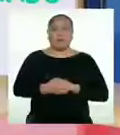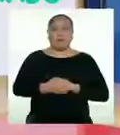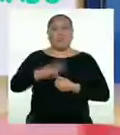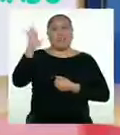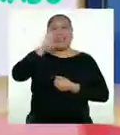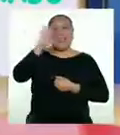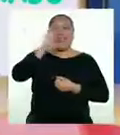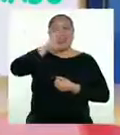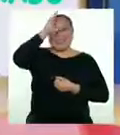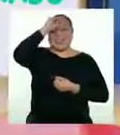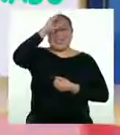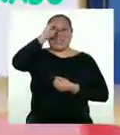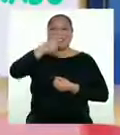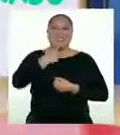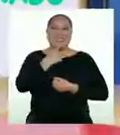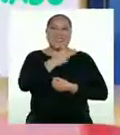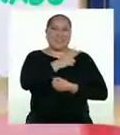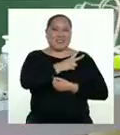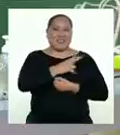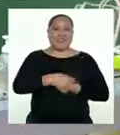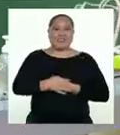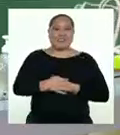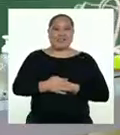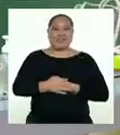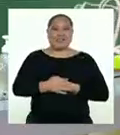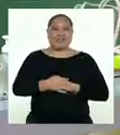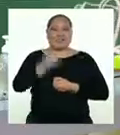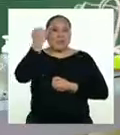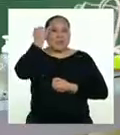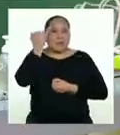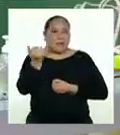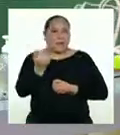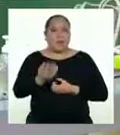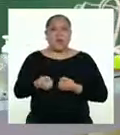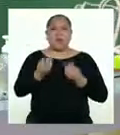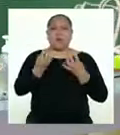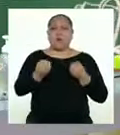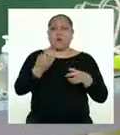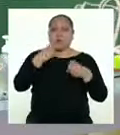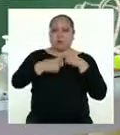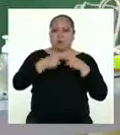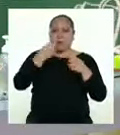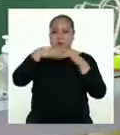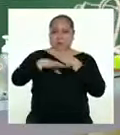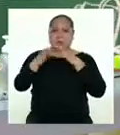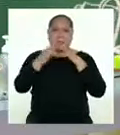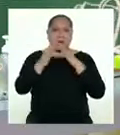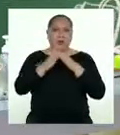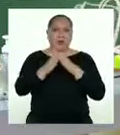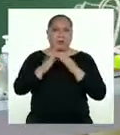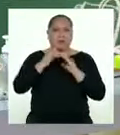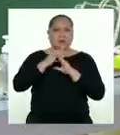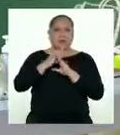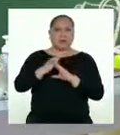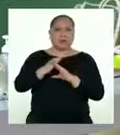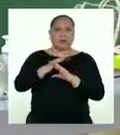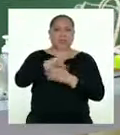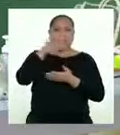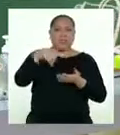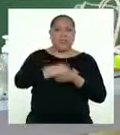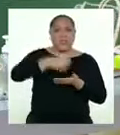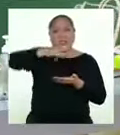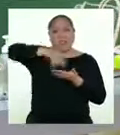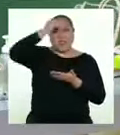¡Hola chicas y chicos de segundo de secundaria! ¿Se imaginan cuántos conflictos en el hogar se podrían prevenir si todos